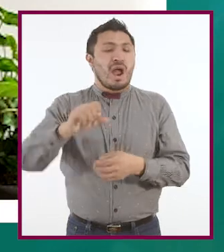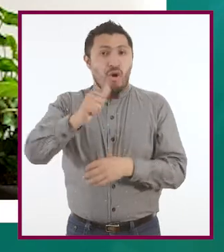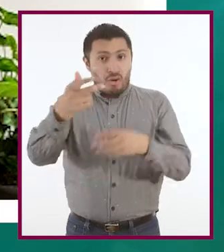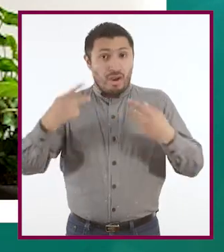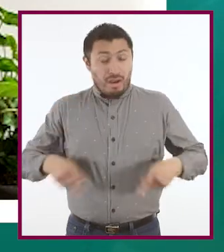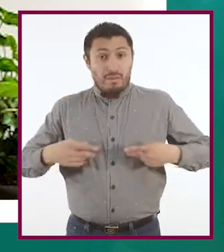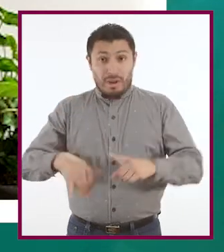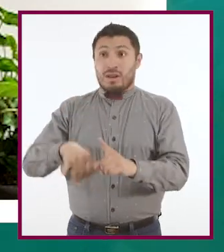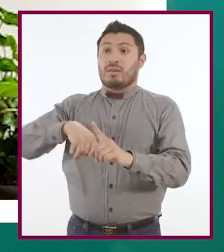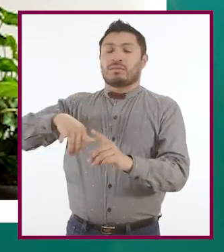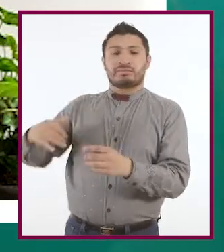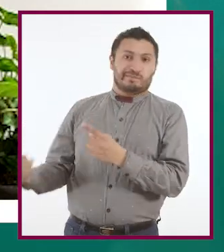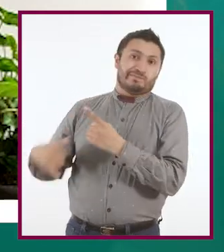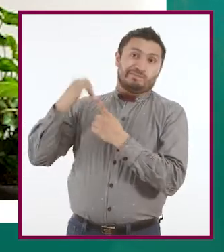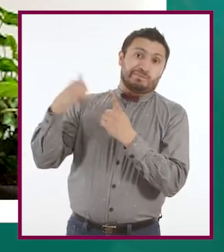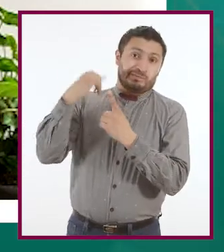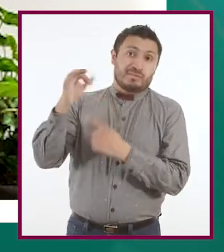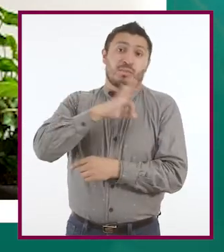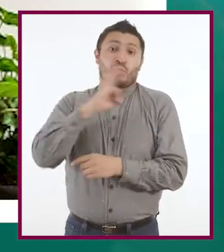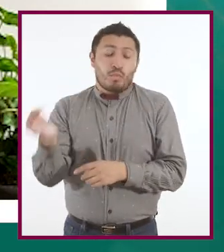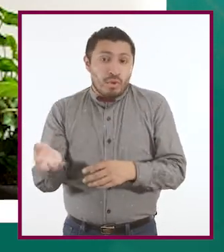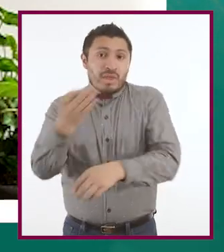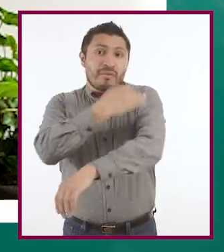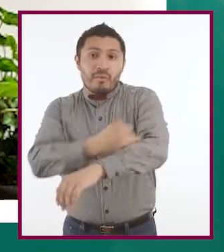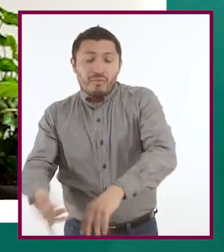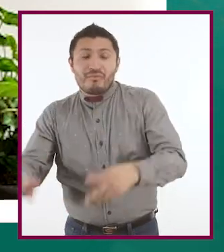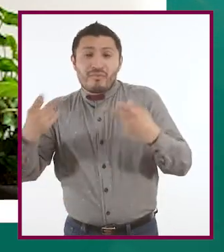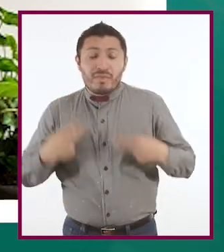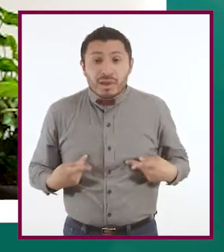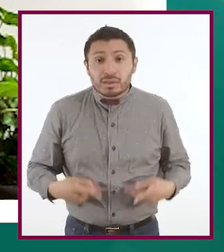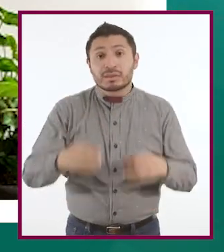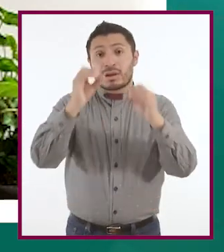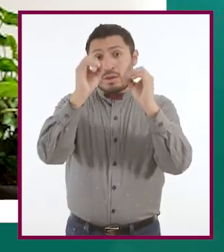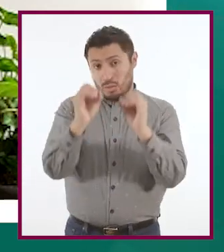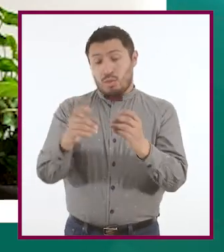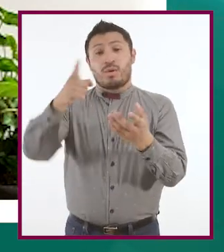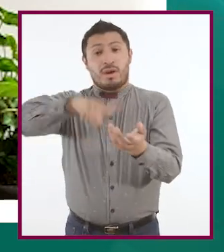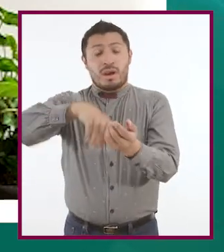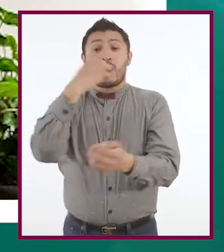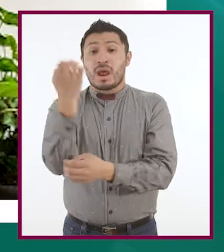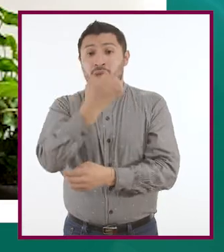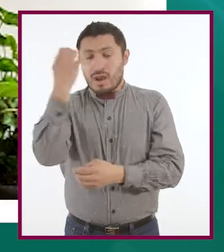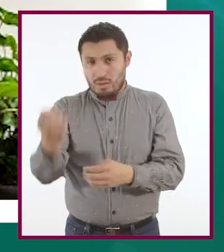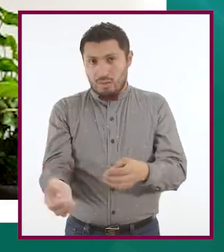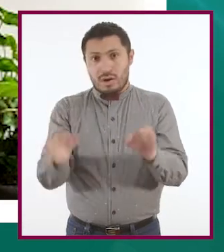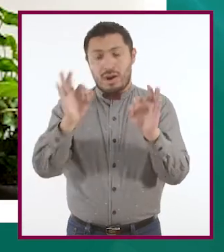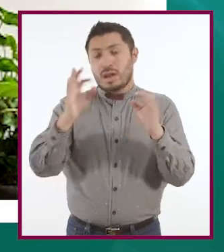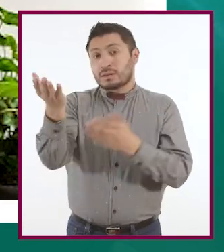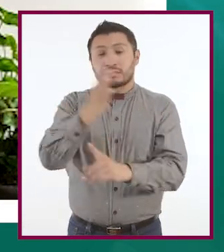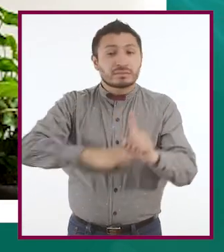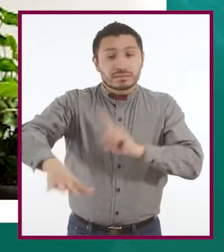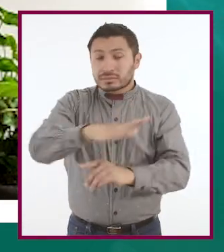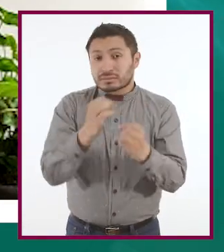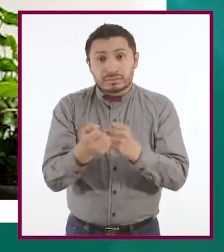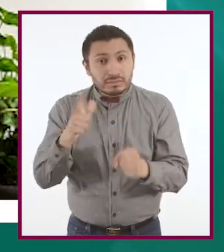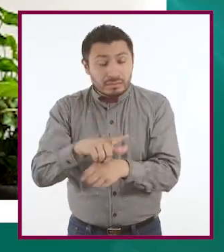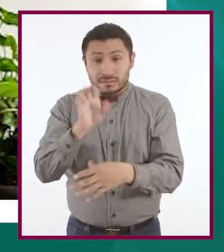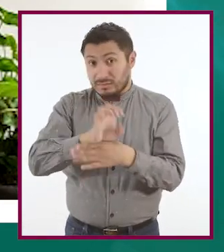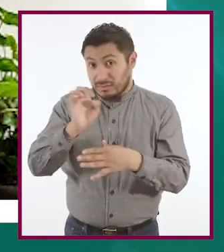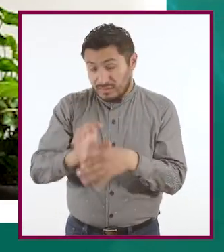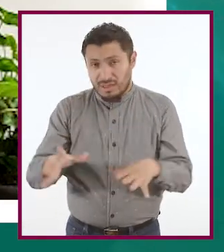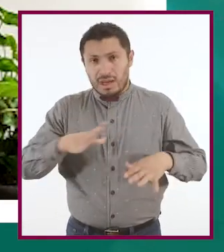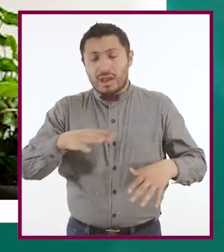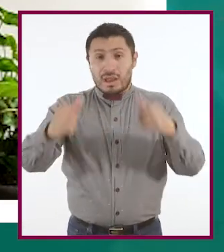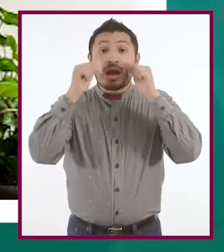abusador. Ya ese abusador puede ser alguien de su familia, puede ser alguien también dentro de la escuela o de su medio social. Por lo tanto, estar